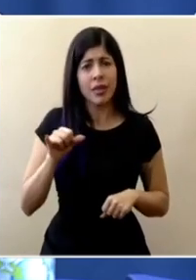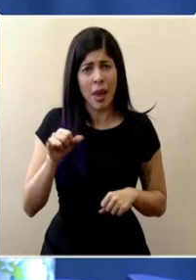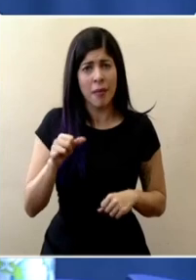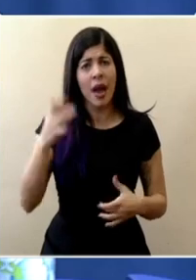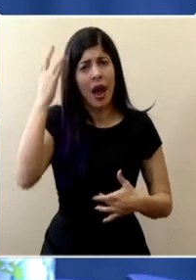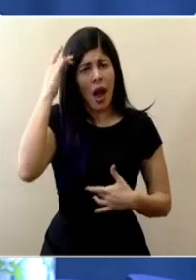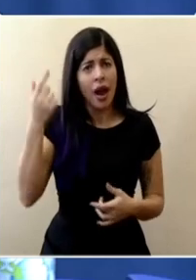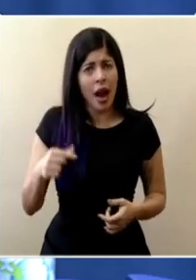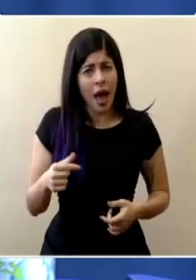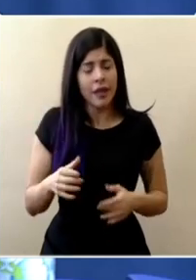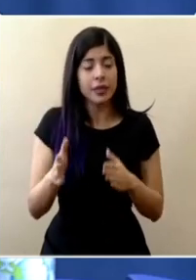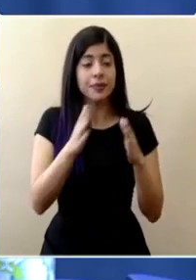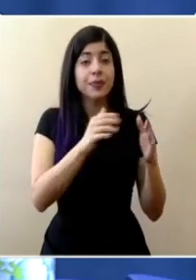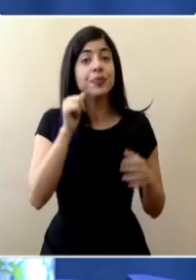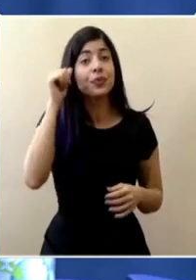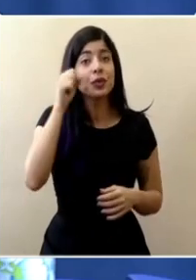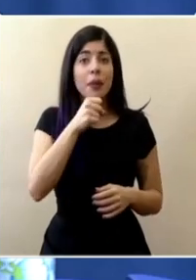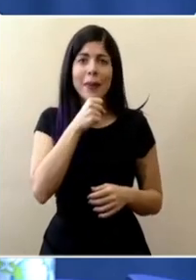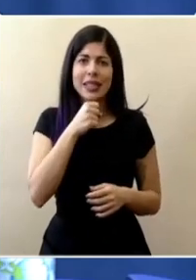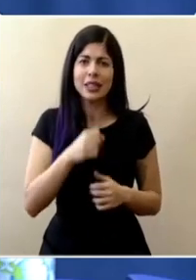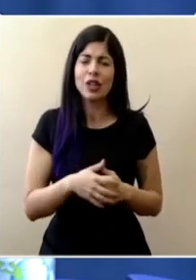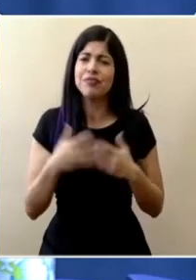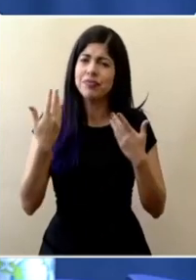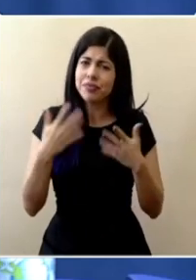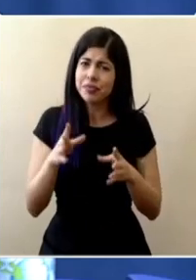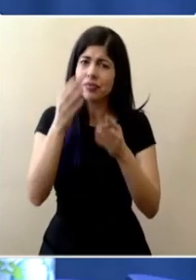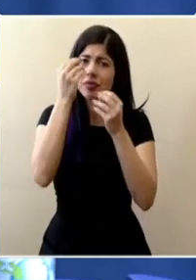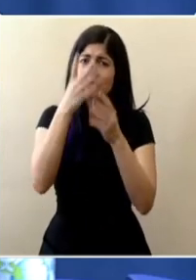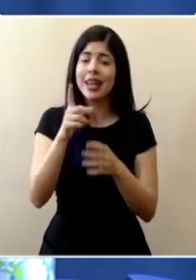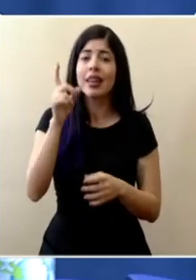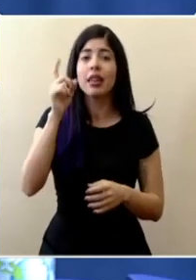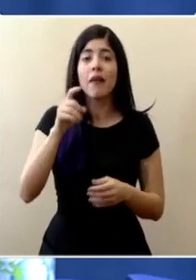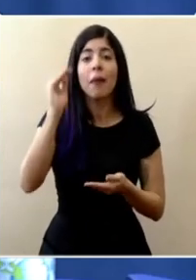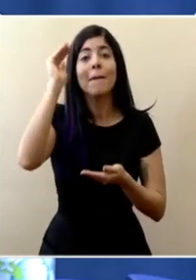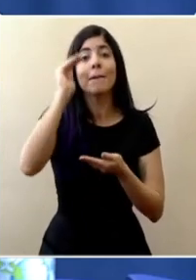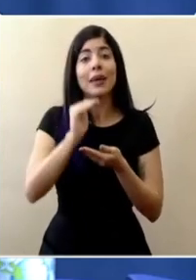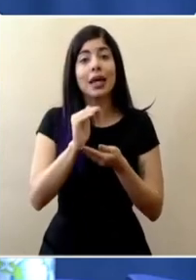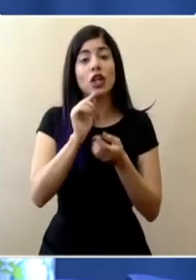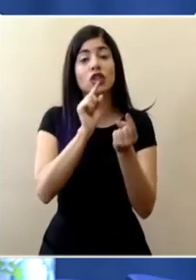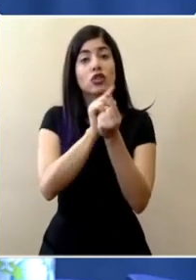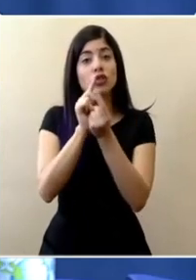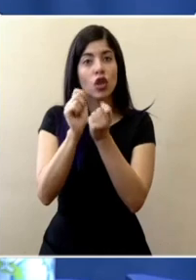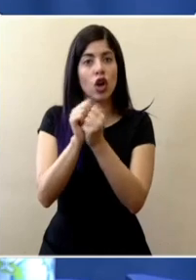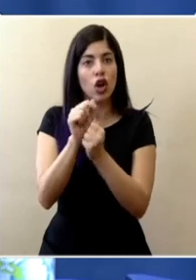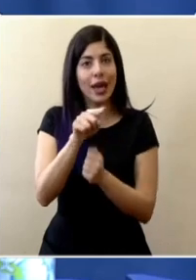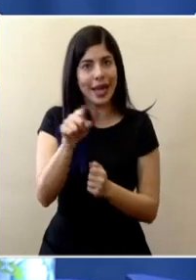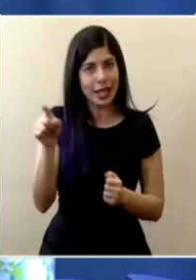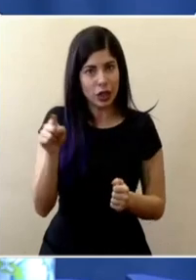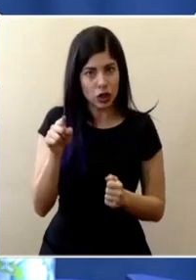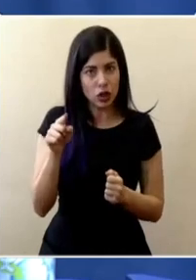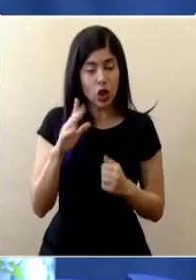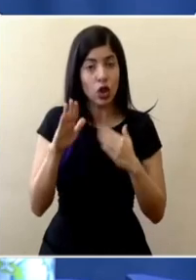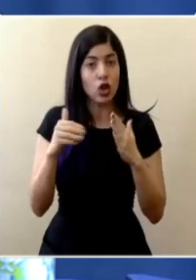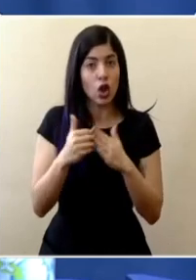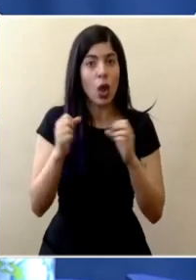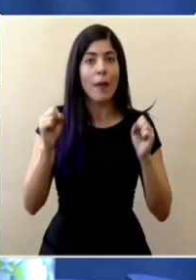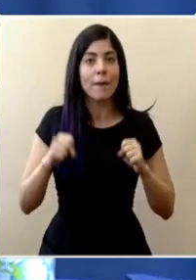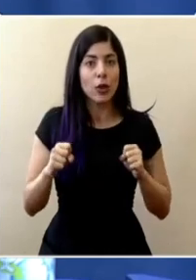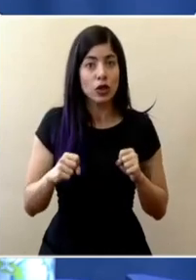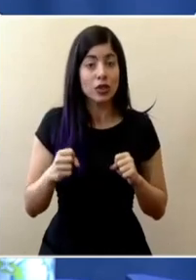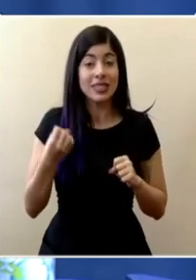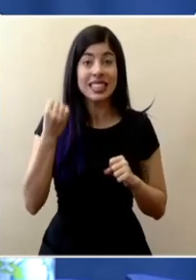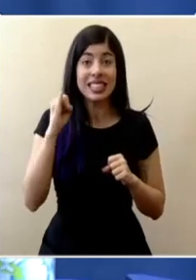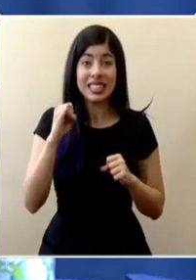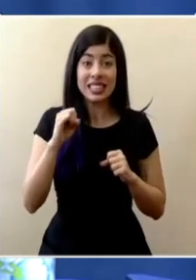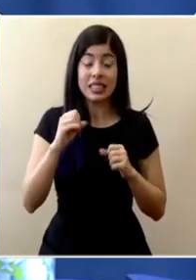enfermedad grave con respecto a los adultos mayores ya hemos indicado que tenemos que minimizar el contacto con ellos en la medida de lo posible si se